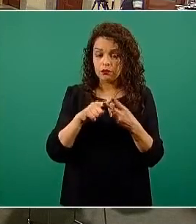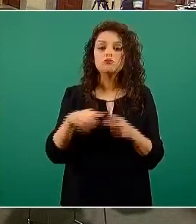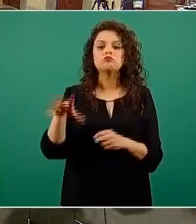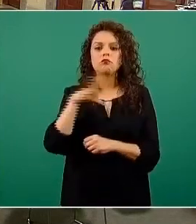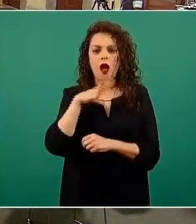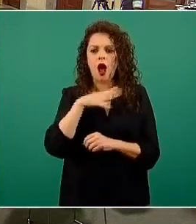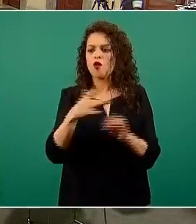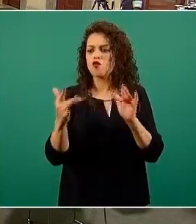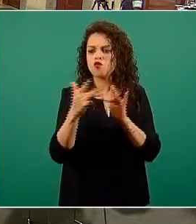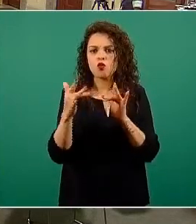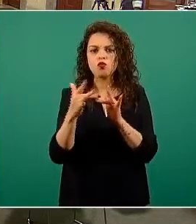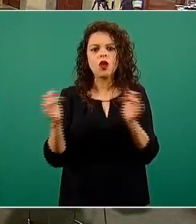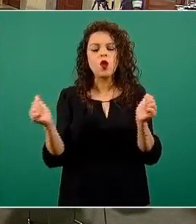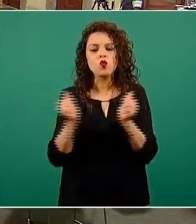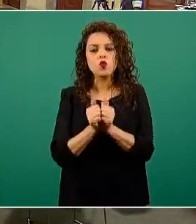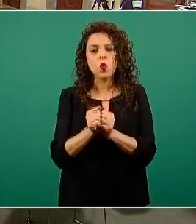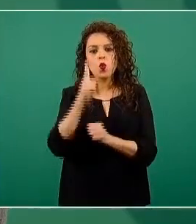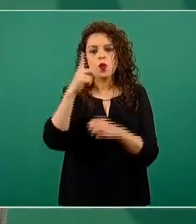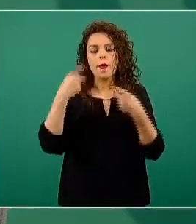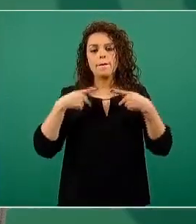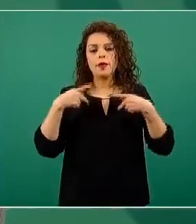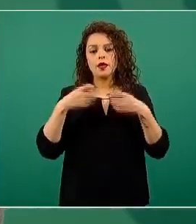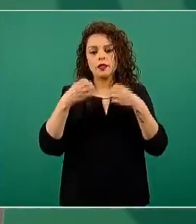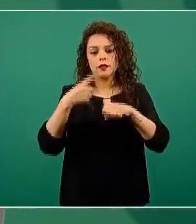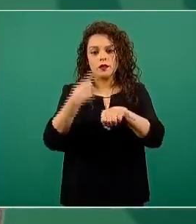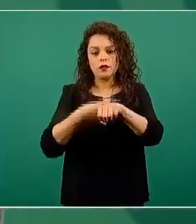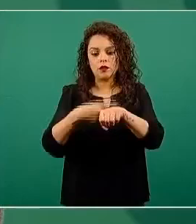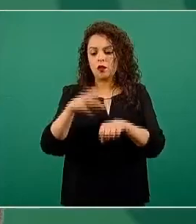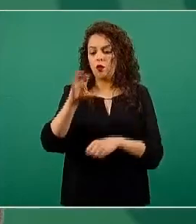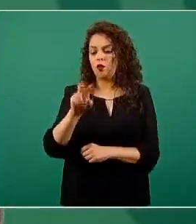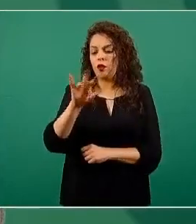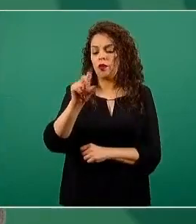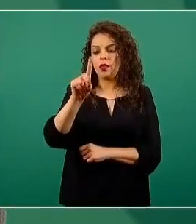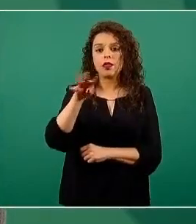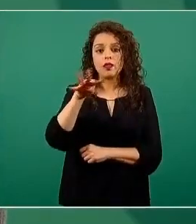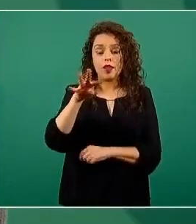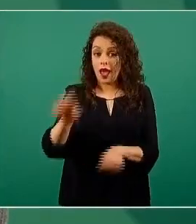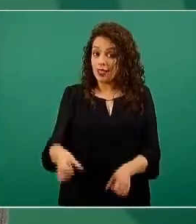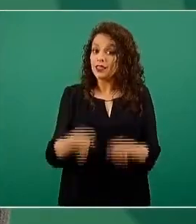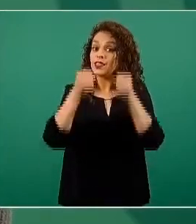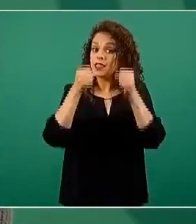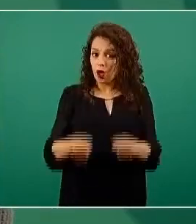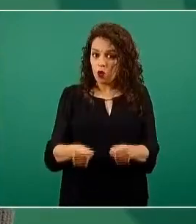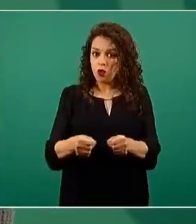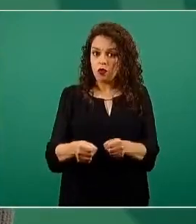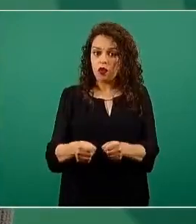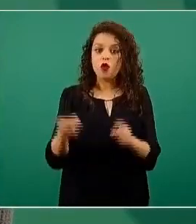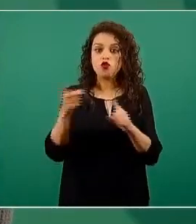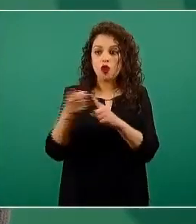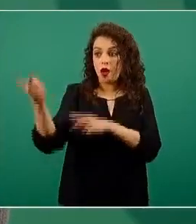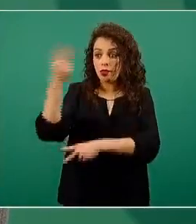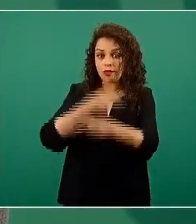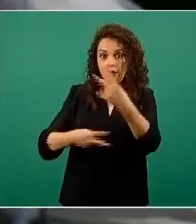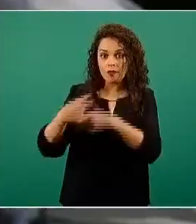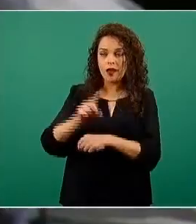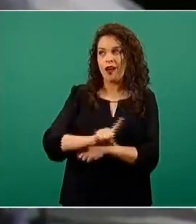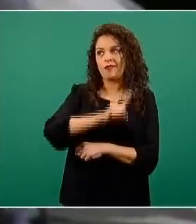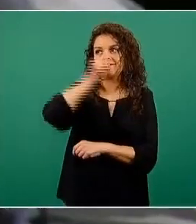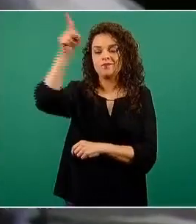haber estado en contacto con un caso de COVID-19 confirmado también procedente de Inglaterra.